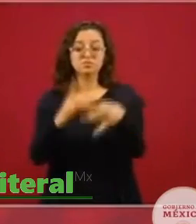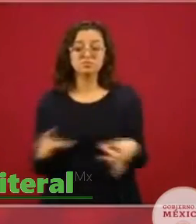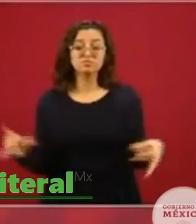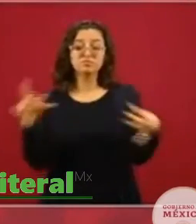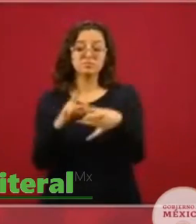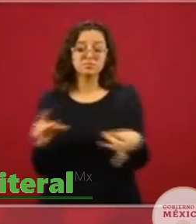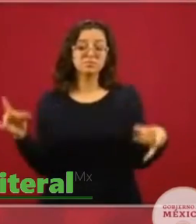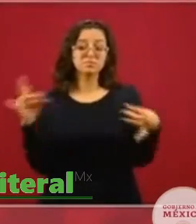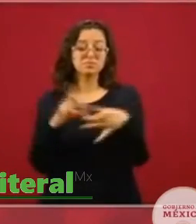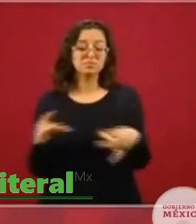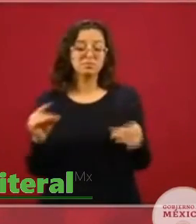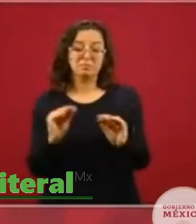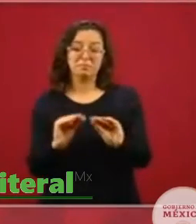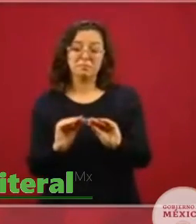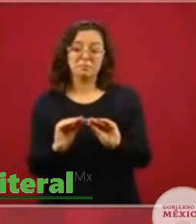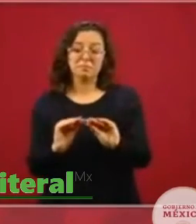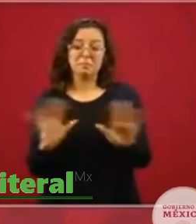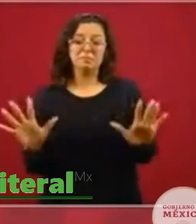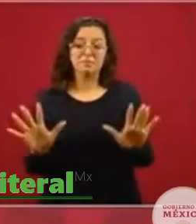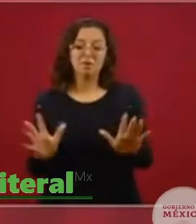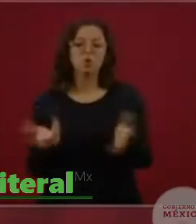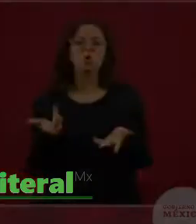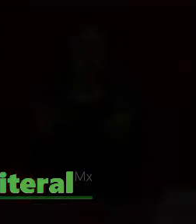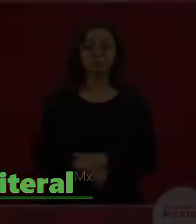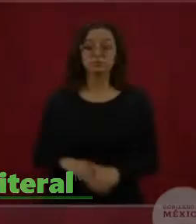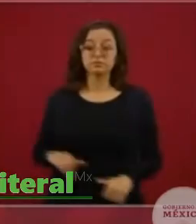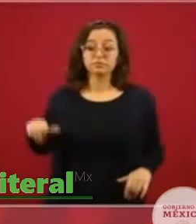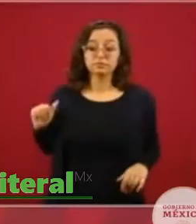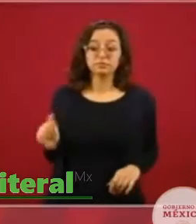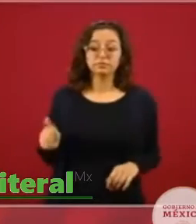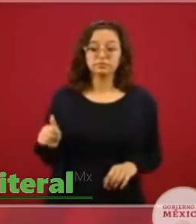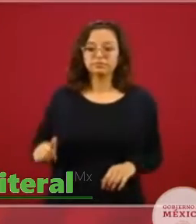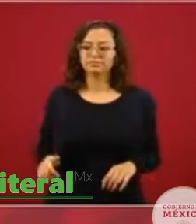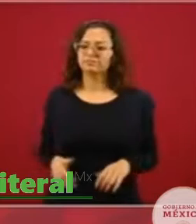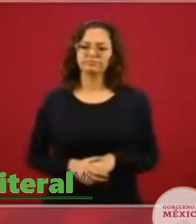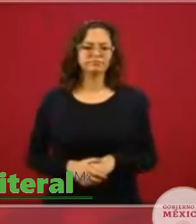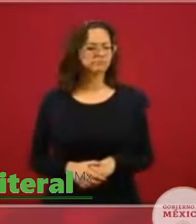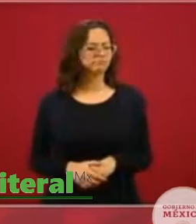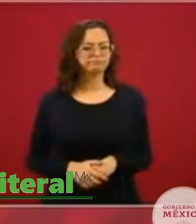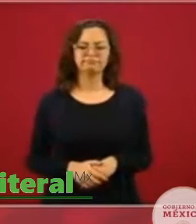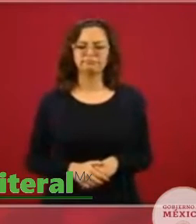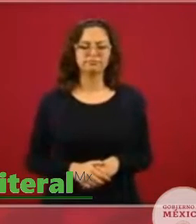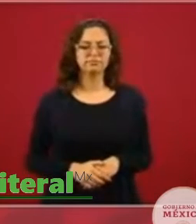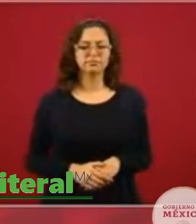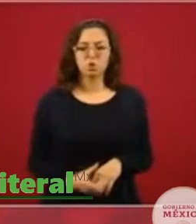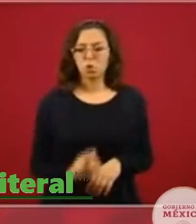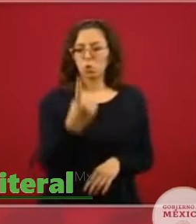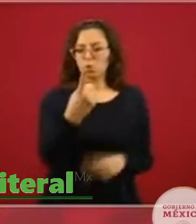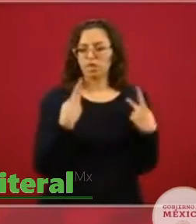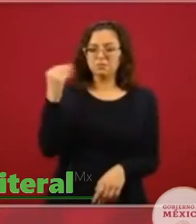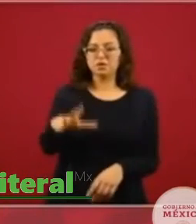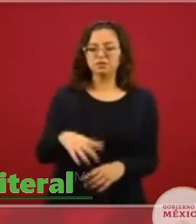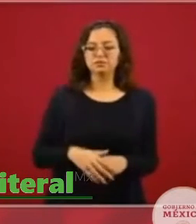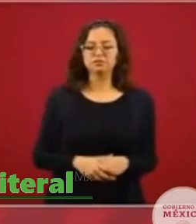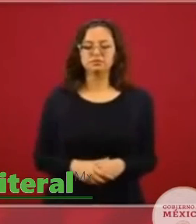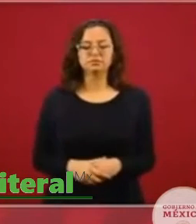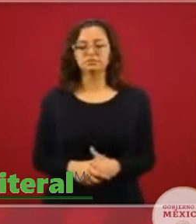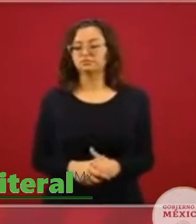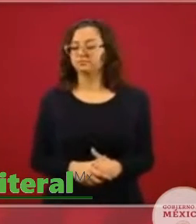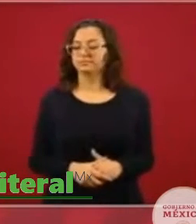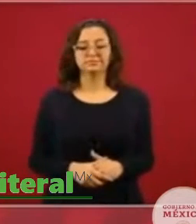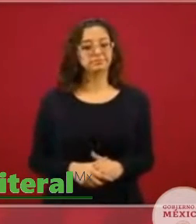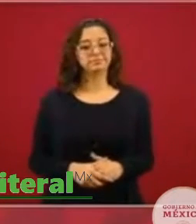cómo fue que no se ensañen en una persona que